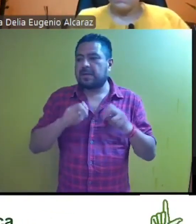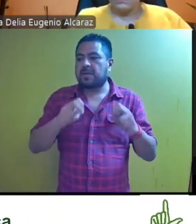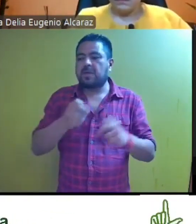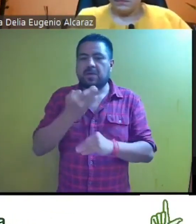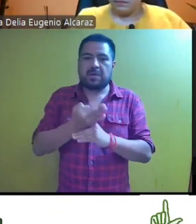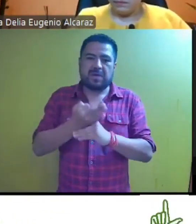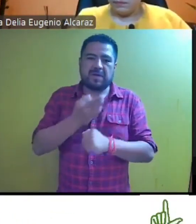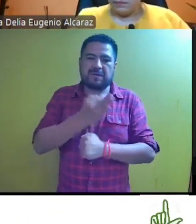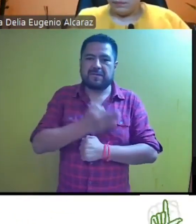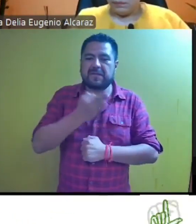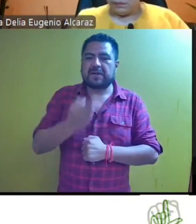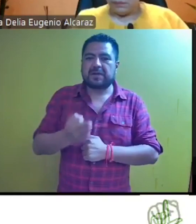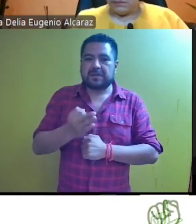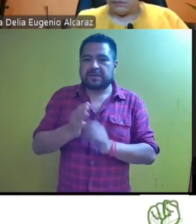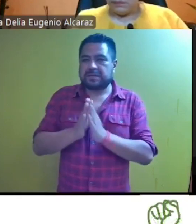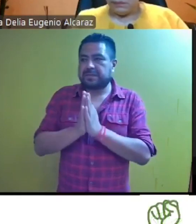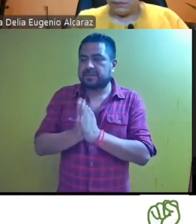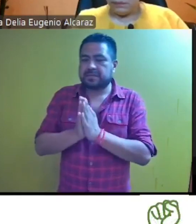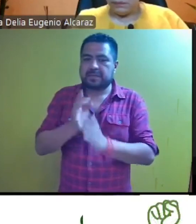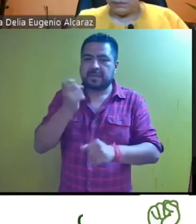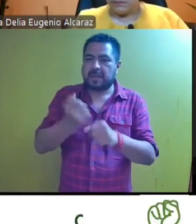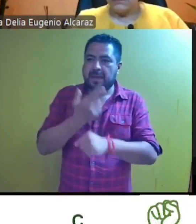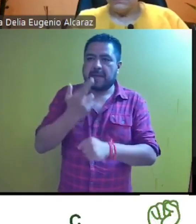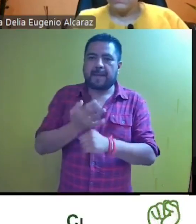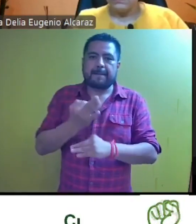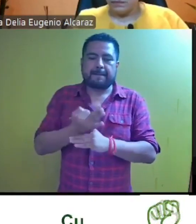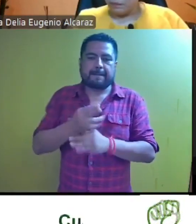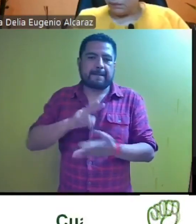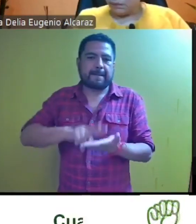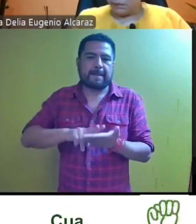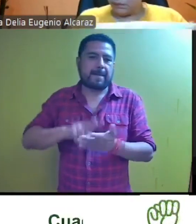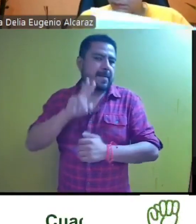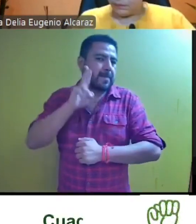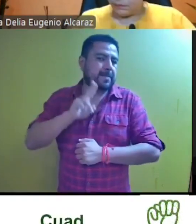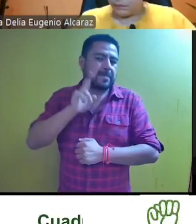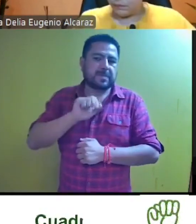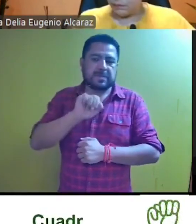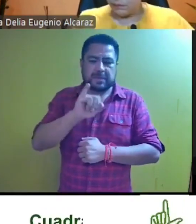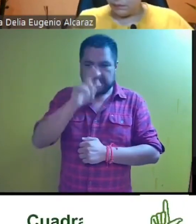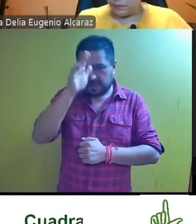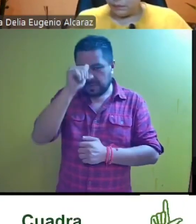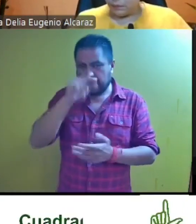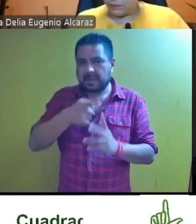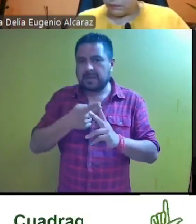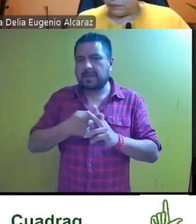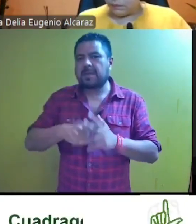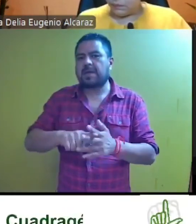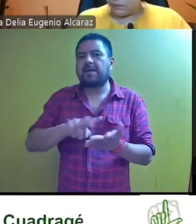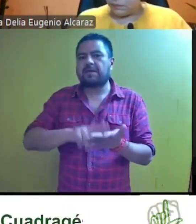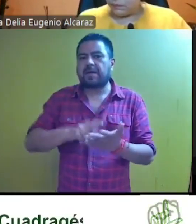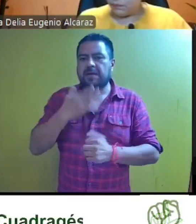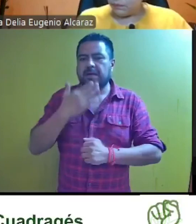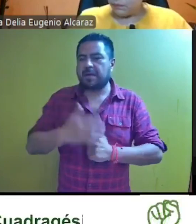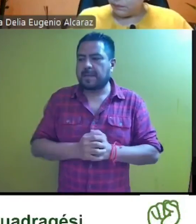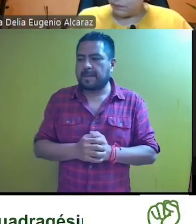esta fecha, solicito al secretario proceda a verificar el quórum legal para sesionar válidamente.